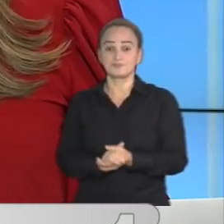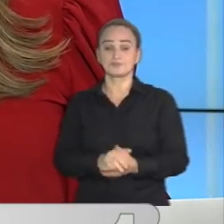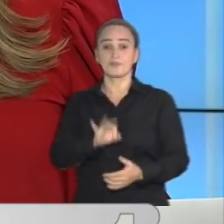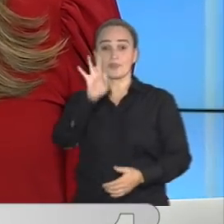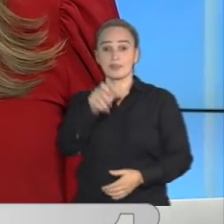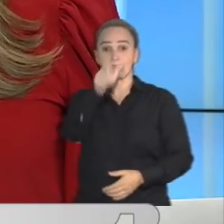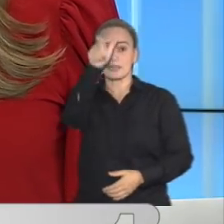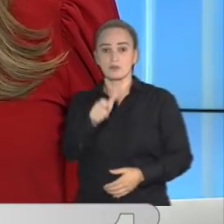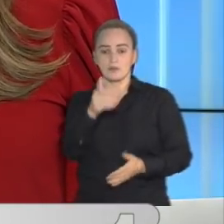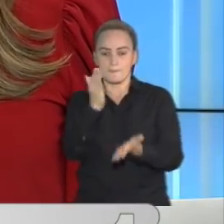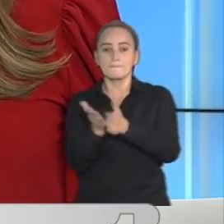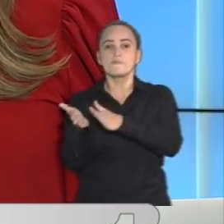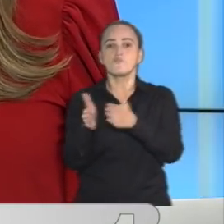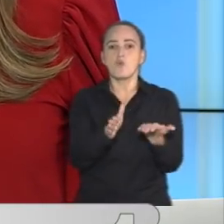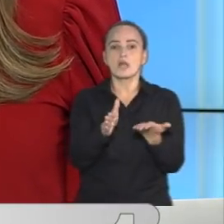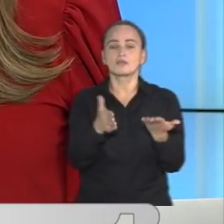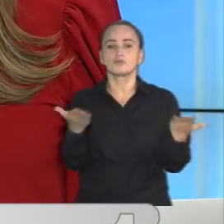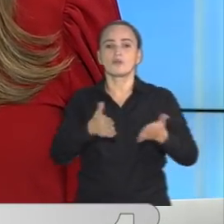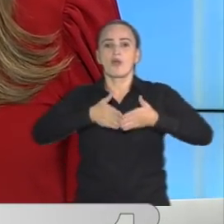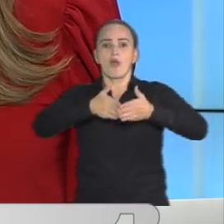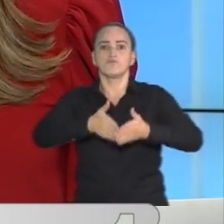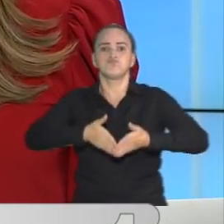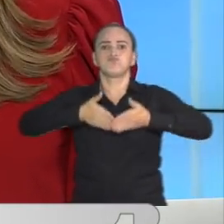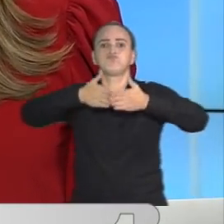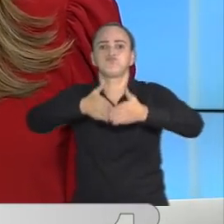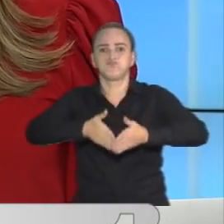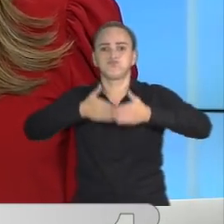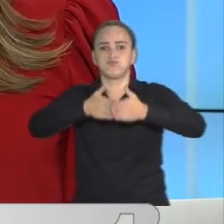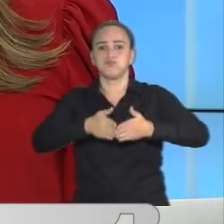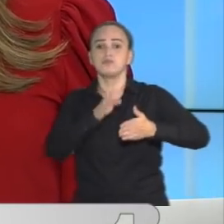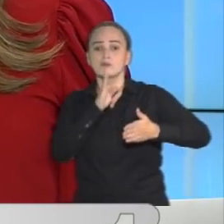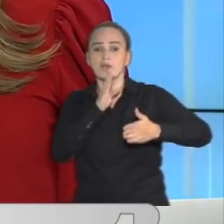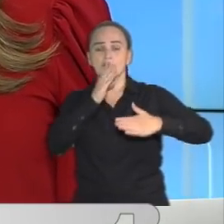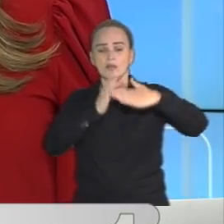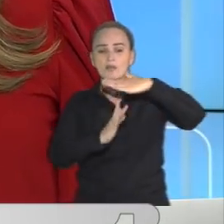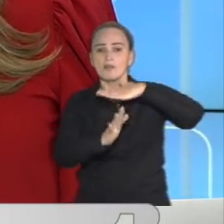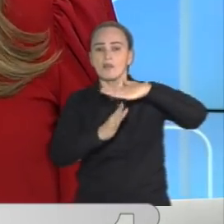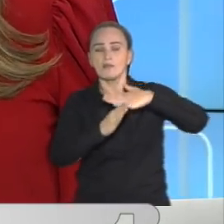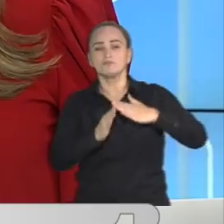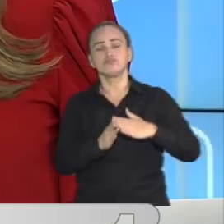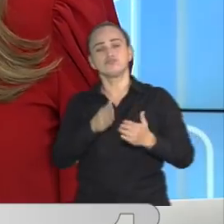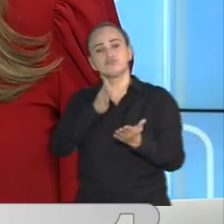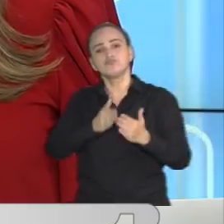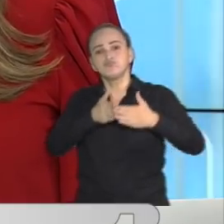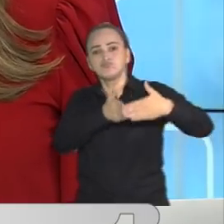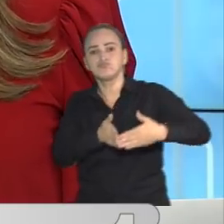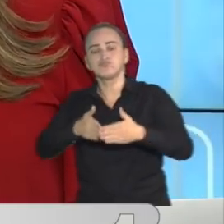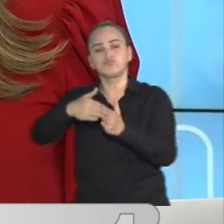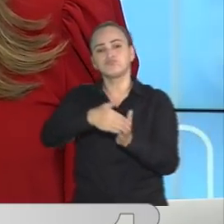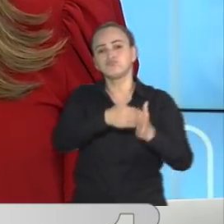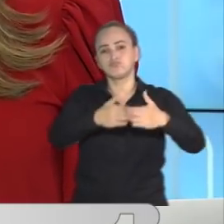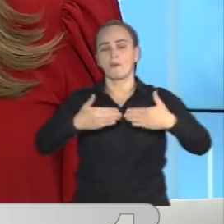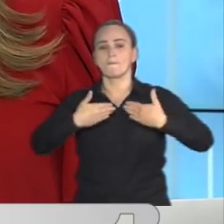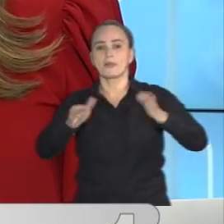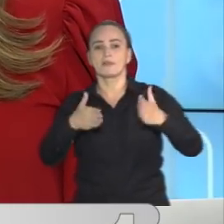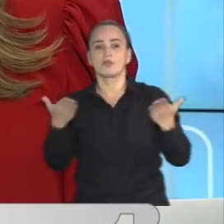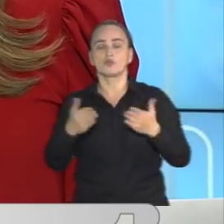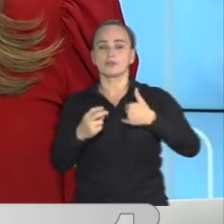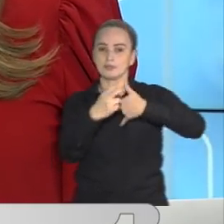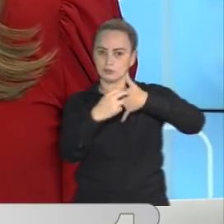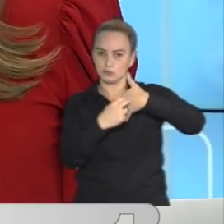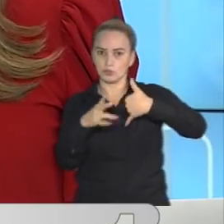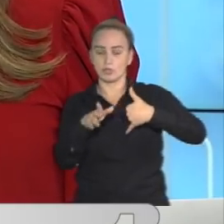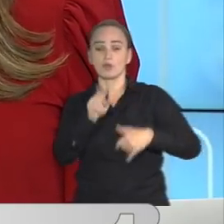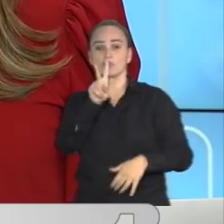Tres personas perdieron la vida en el naufragio de una embarcación de migrantes que se dirigía a Panamá en el corregimiento de Punta Piña, en Jurado Chocó.